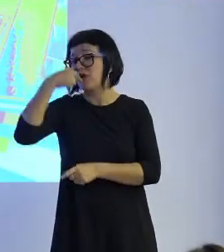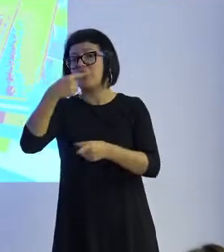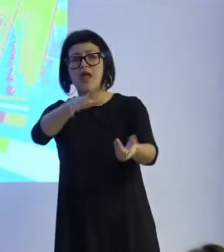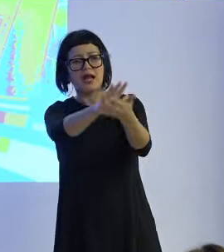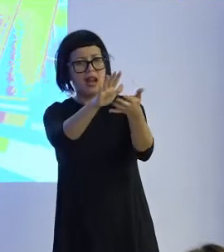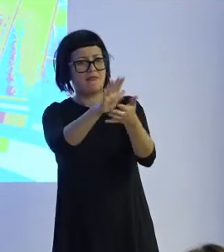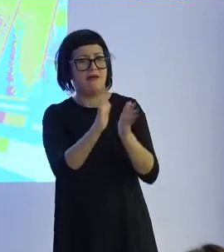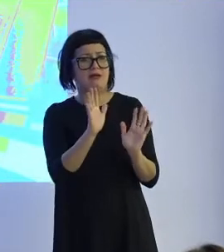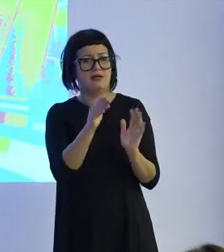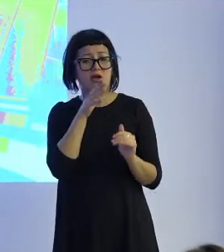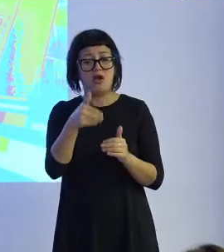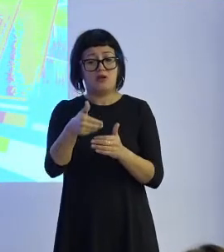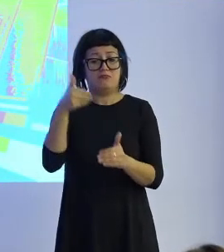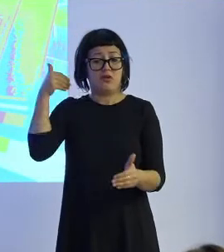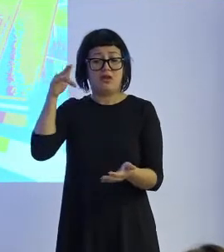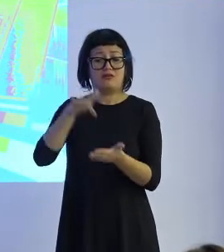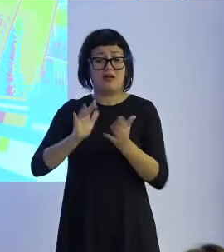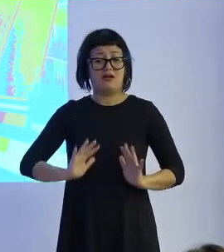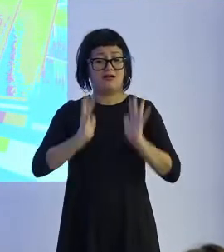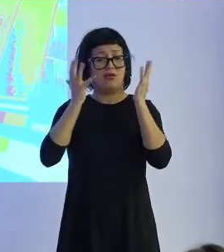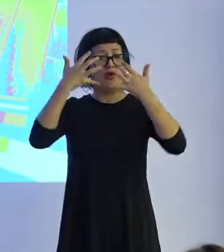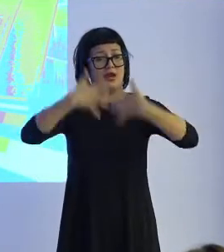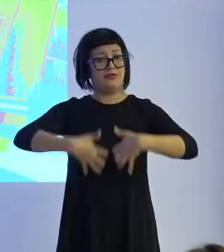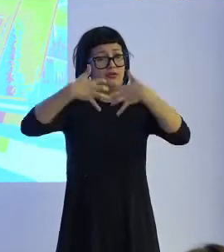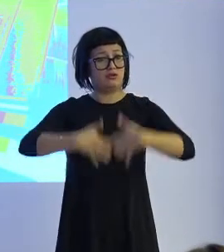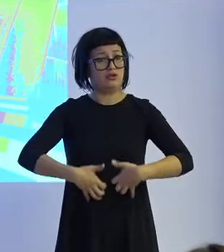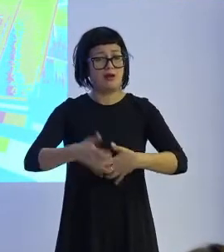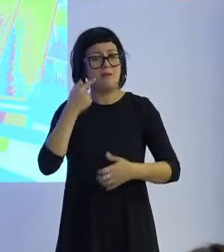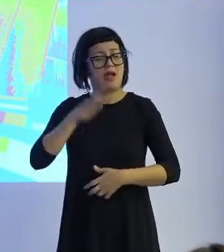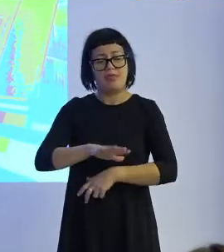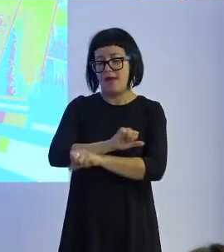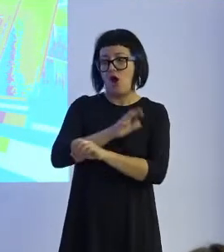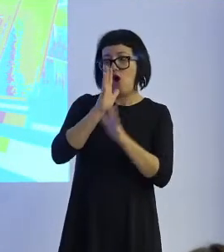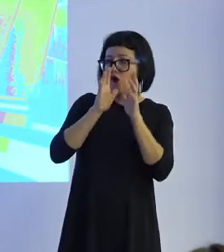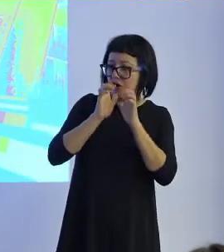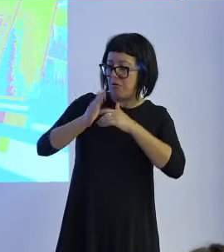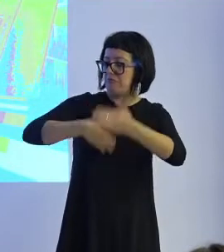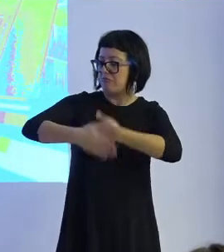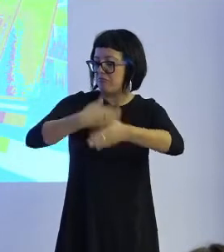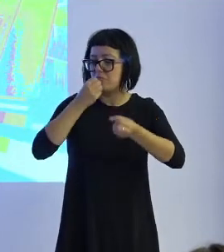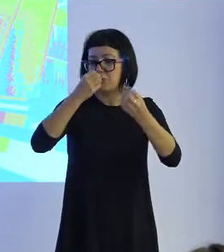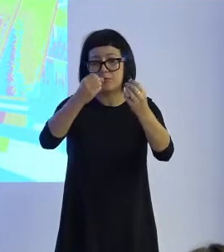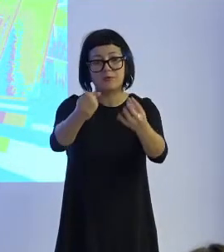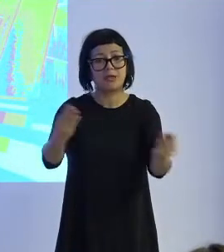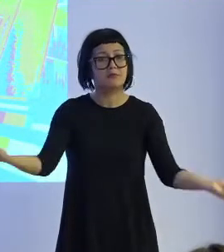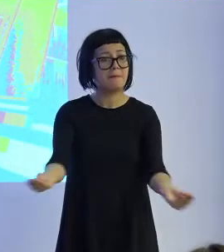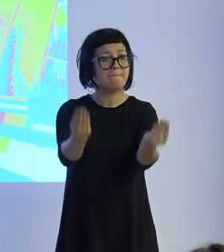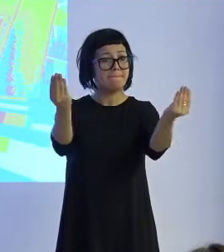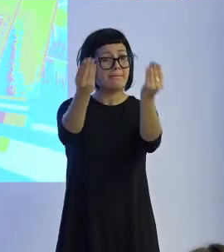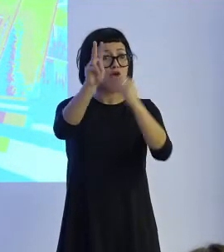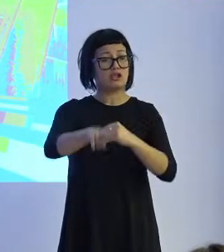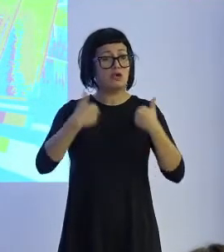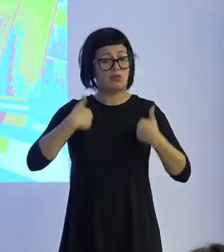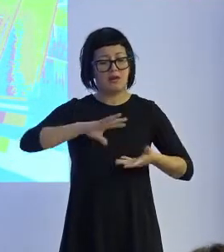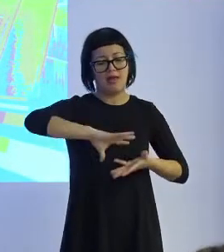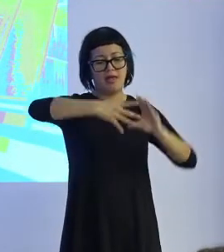dicen, bueno, en su momento ya pasamos por una revolución industrial que parecía la hecatombe y al final todo salió y salió para bien y salió para mejor. El ser humano fue capaz de